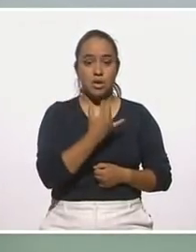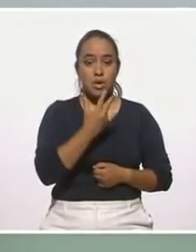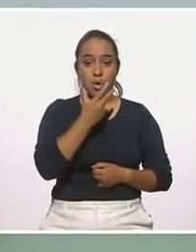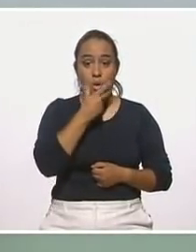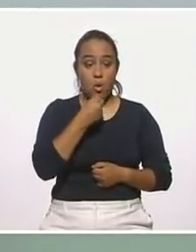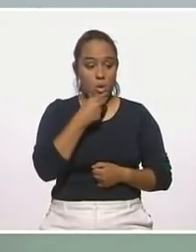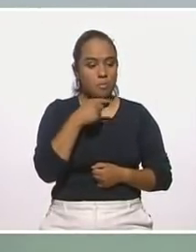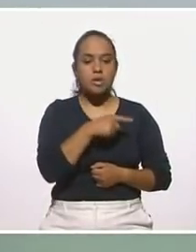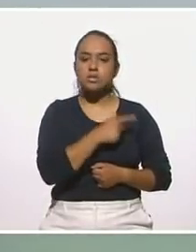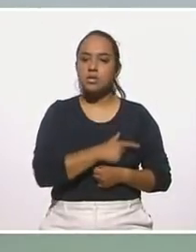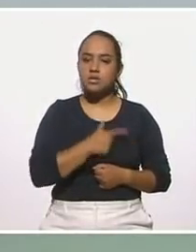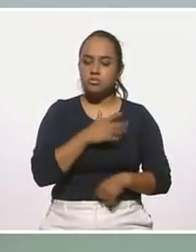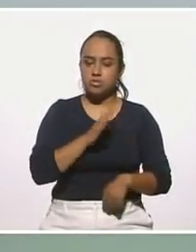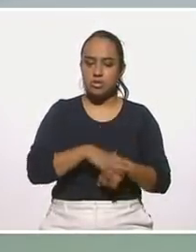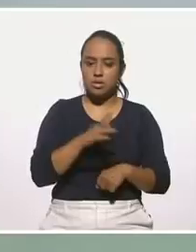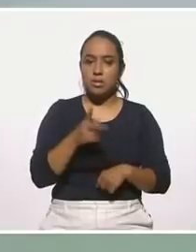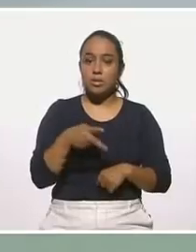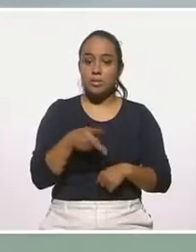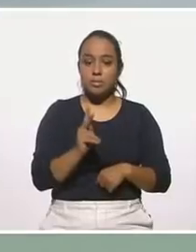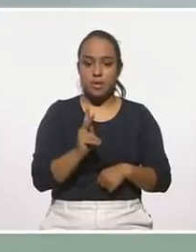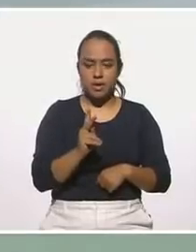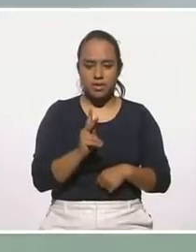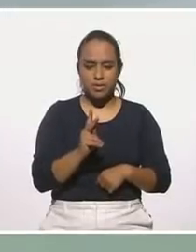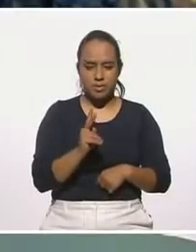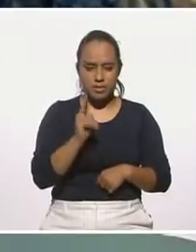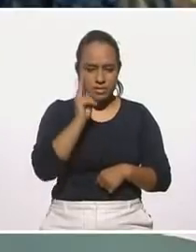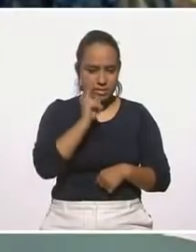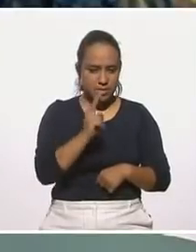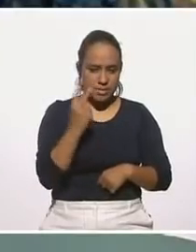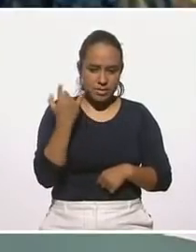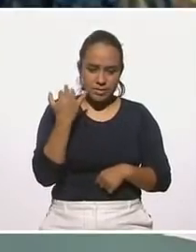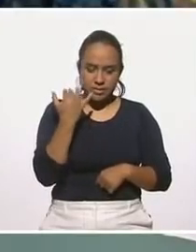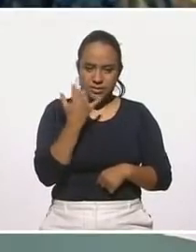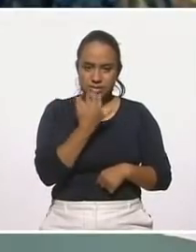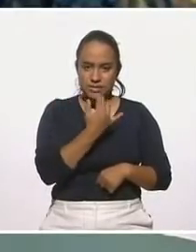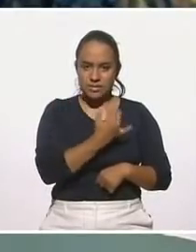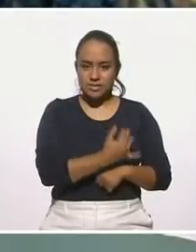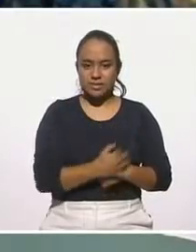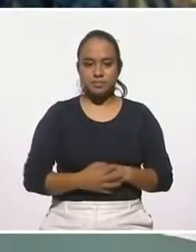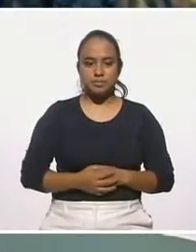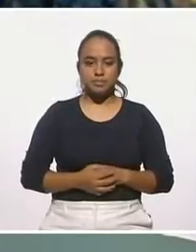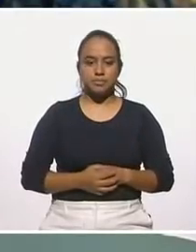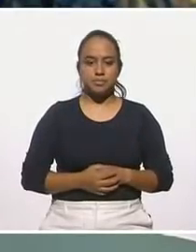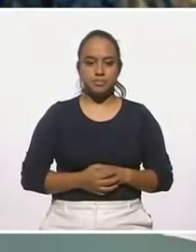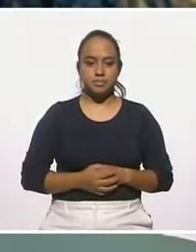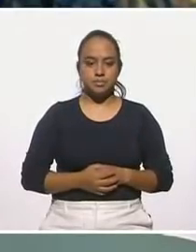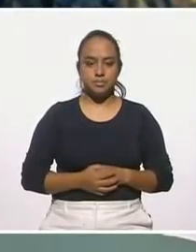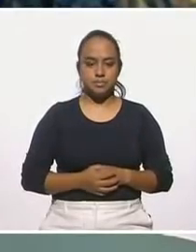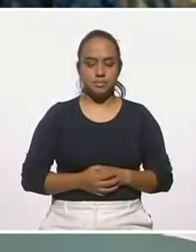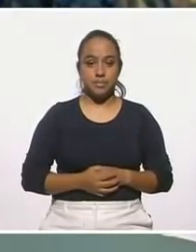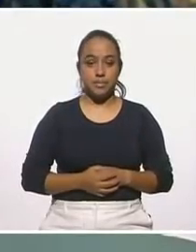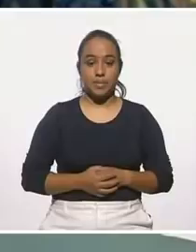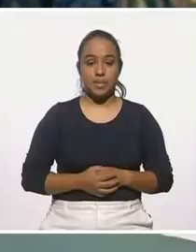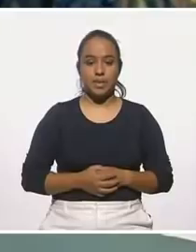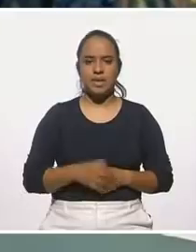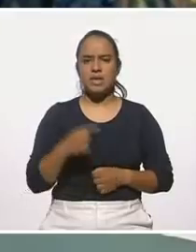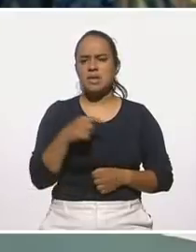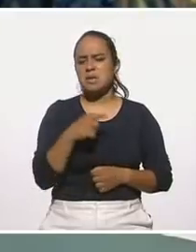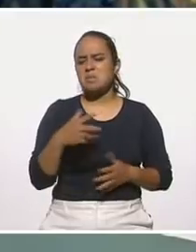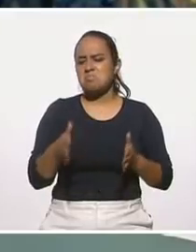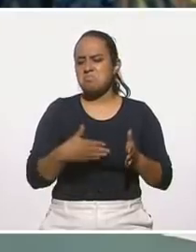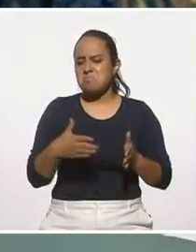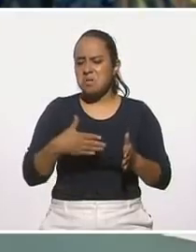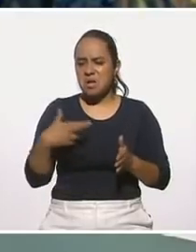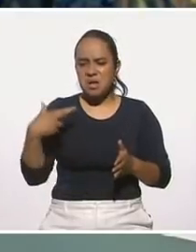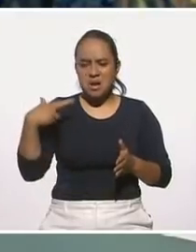que les gustan más. Pero todos, se ven aquí deliciosos. Qué rico. Sí. Entonces, véanlos y se hacen rapidísimo.